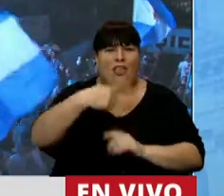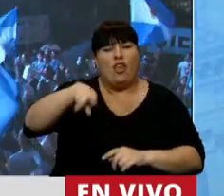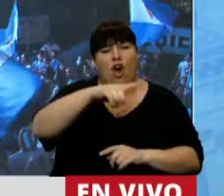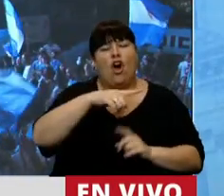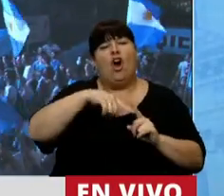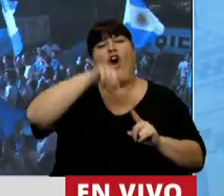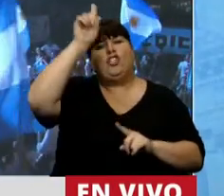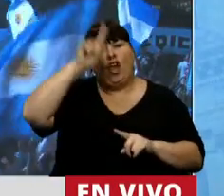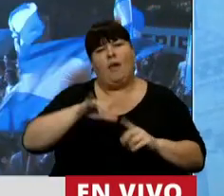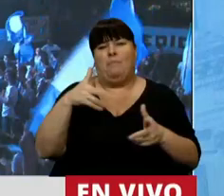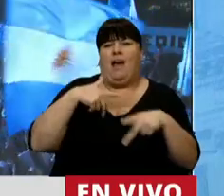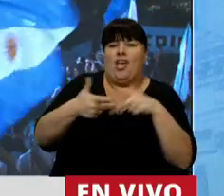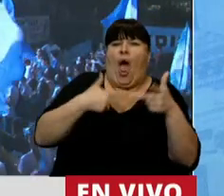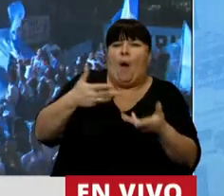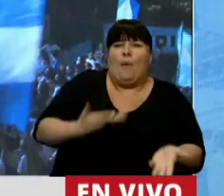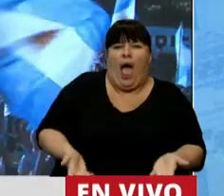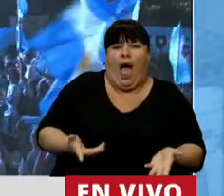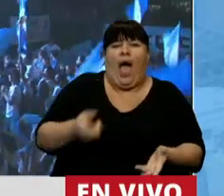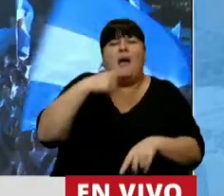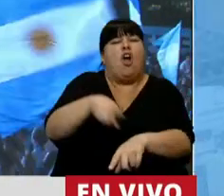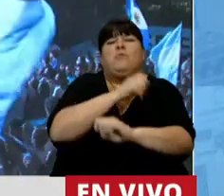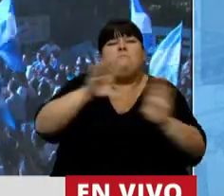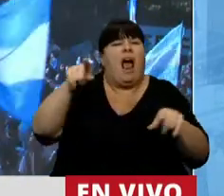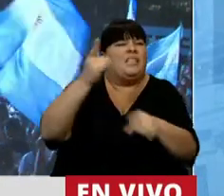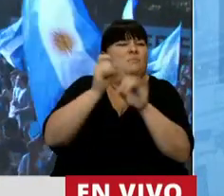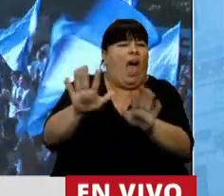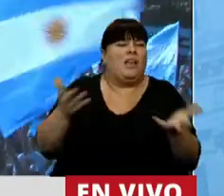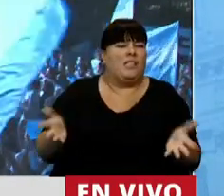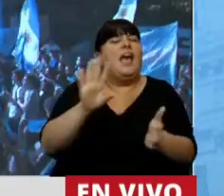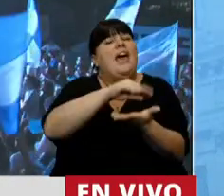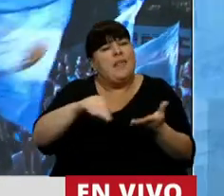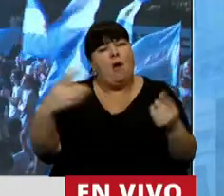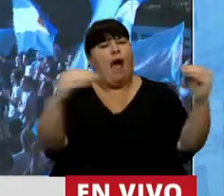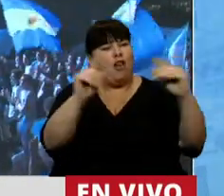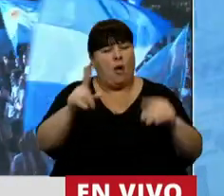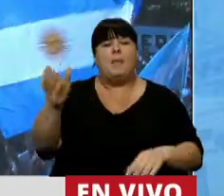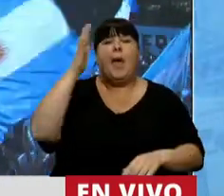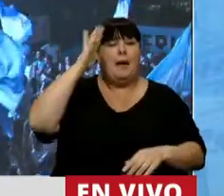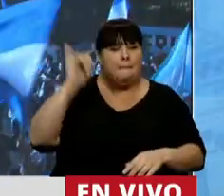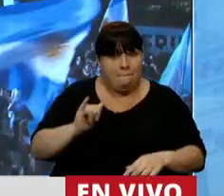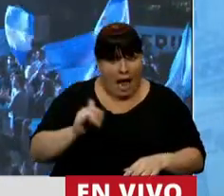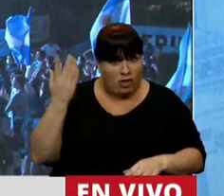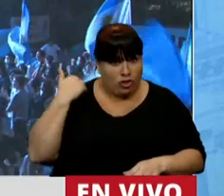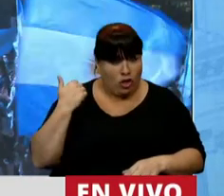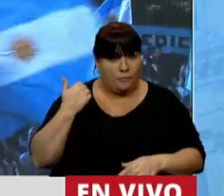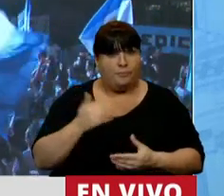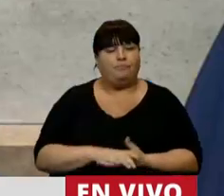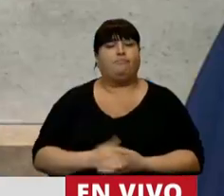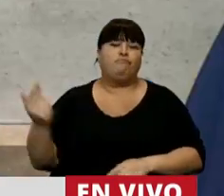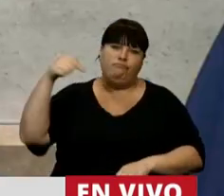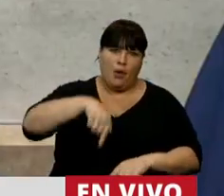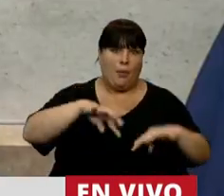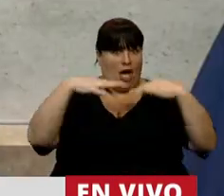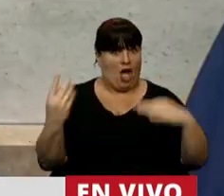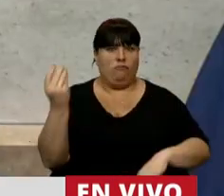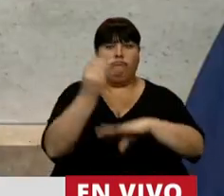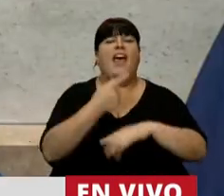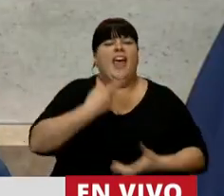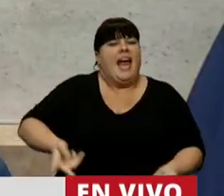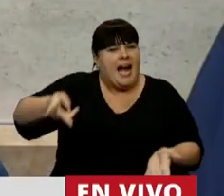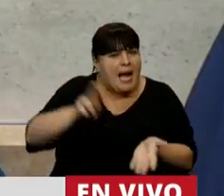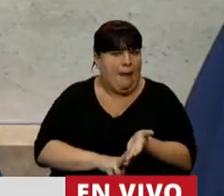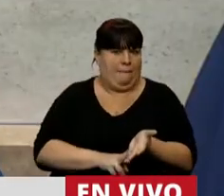quiero